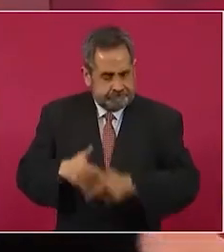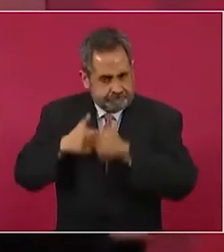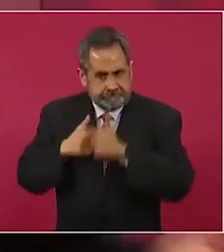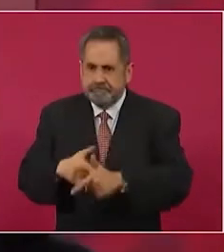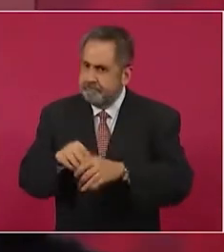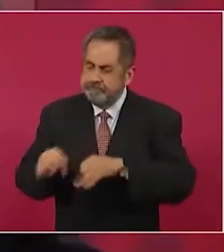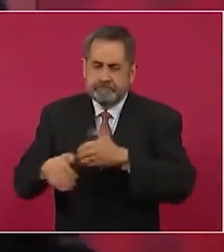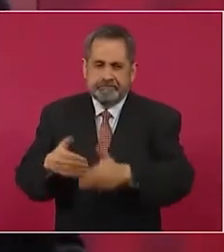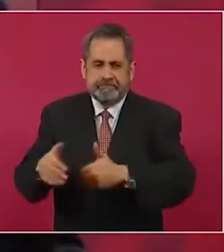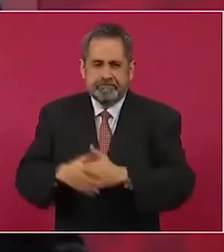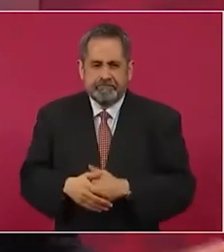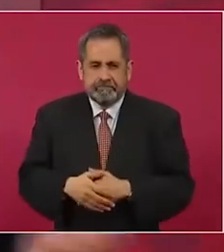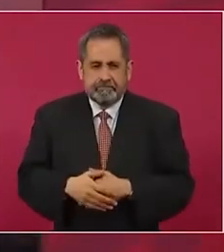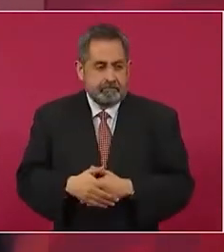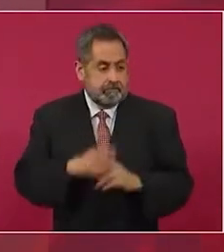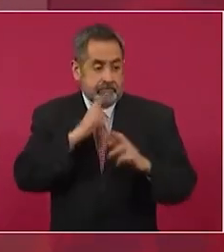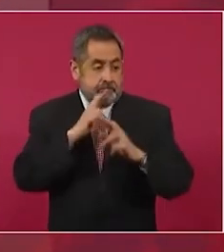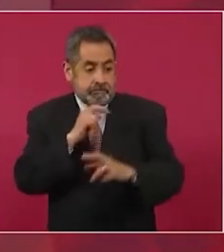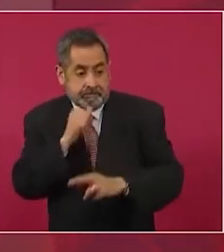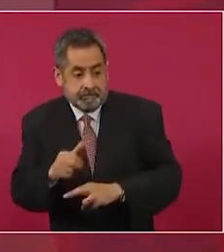dan resultados.